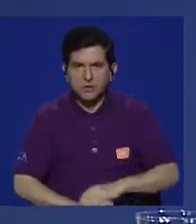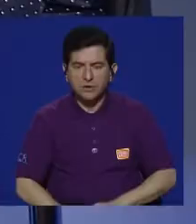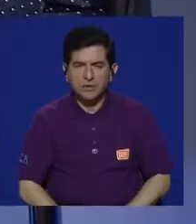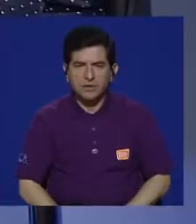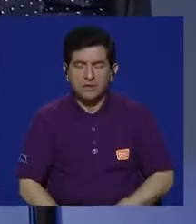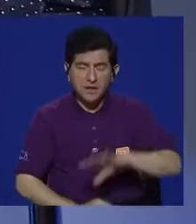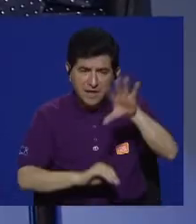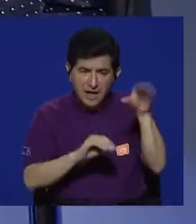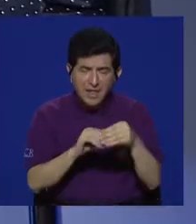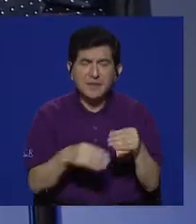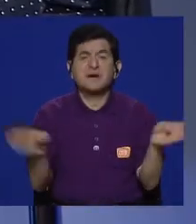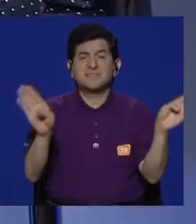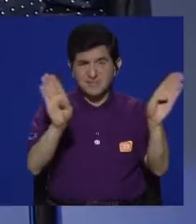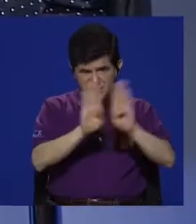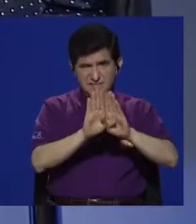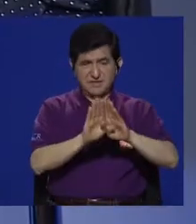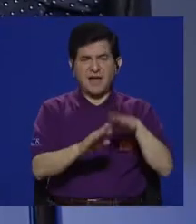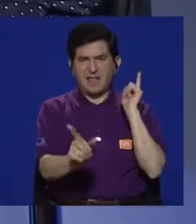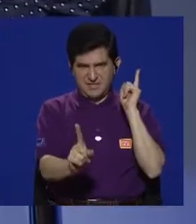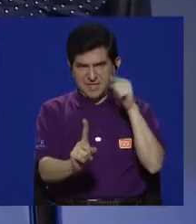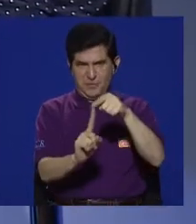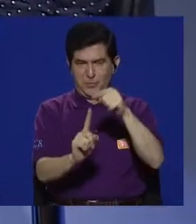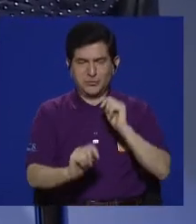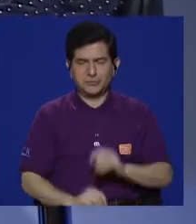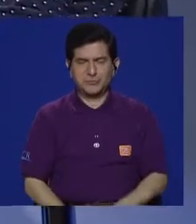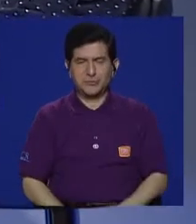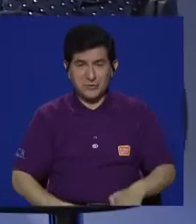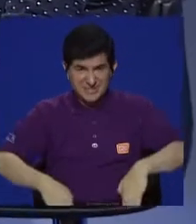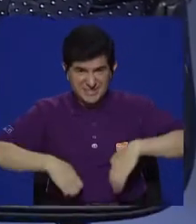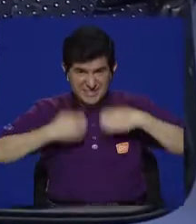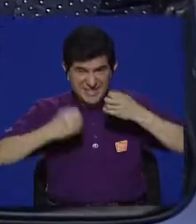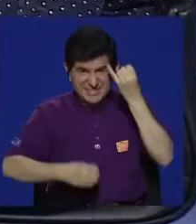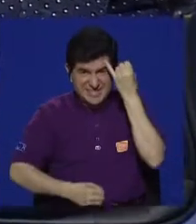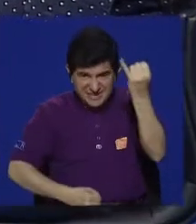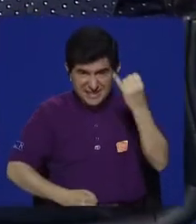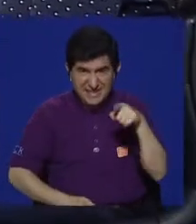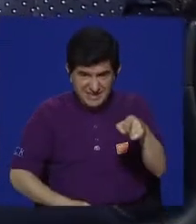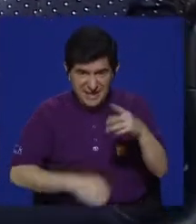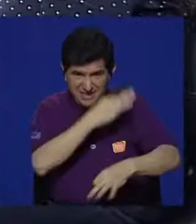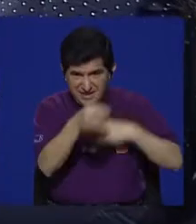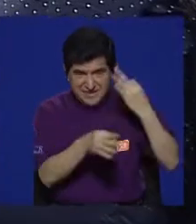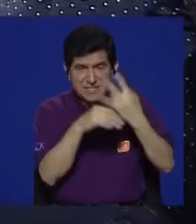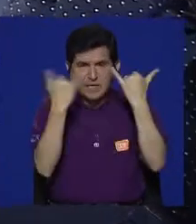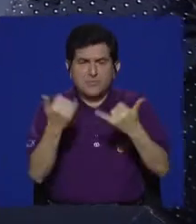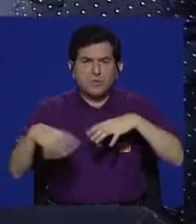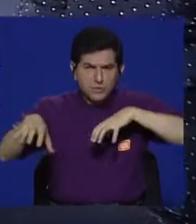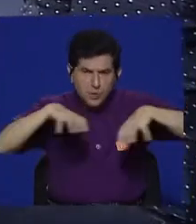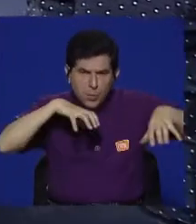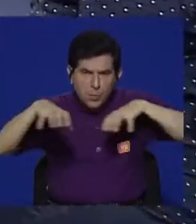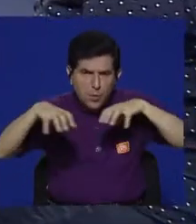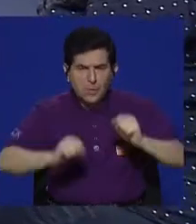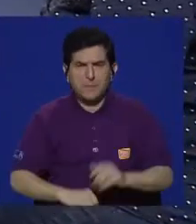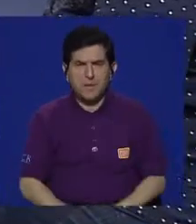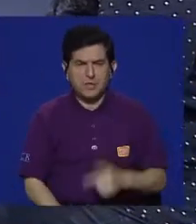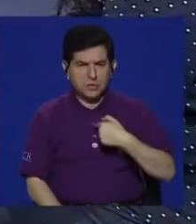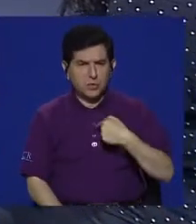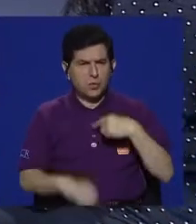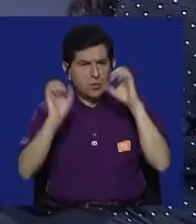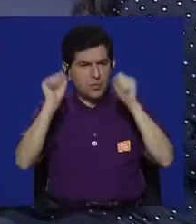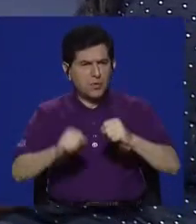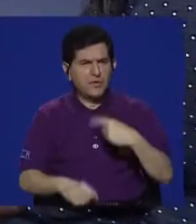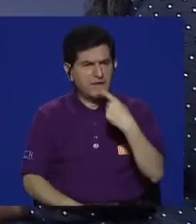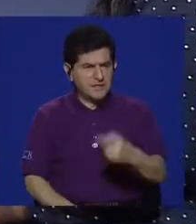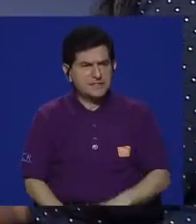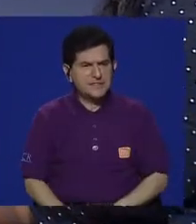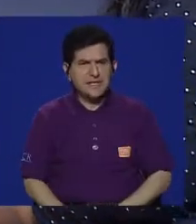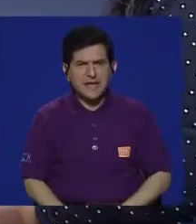así. Y además han sido cerradas, Adrede. O sea, cuando existen estas iniciativas, ya hay un movimiento, digamos, que uno puede